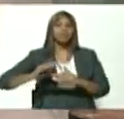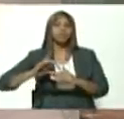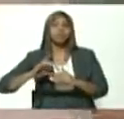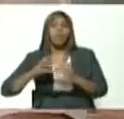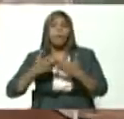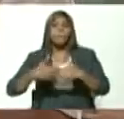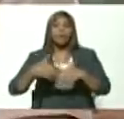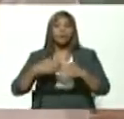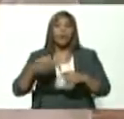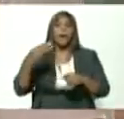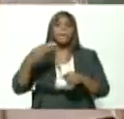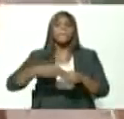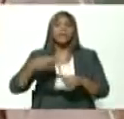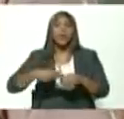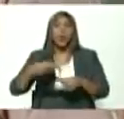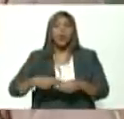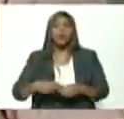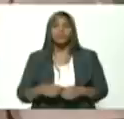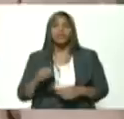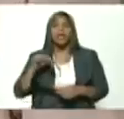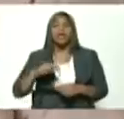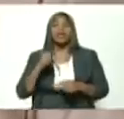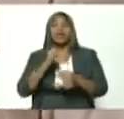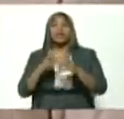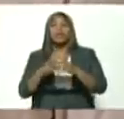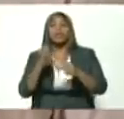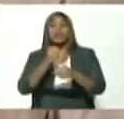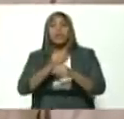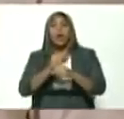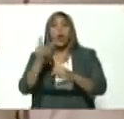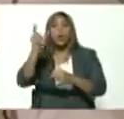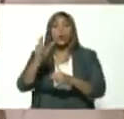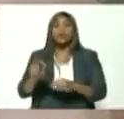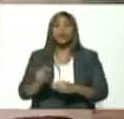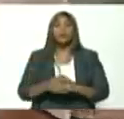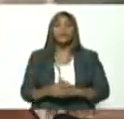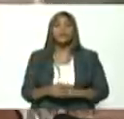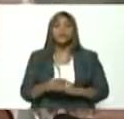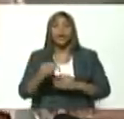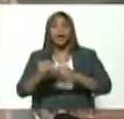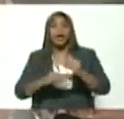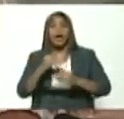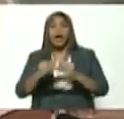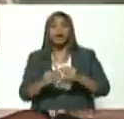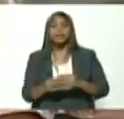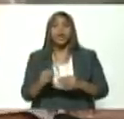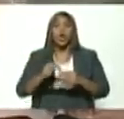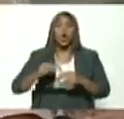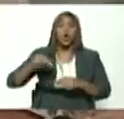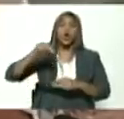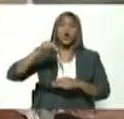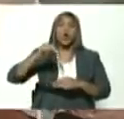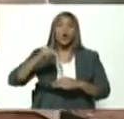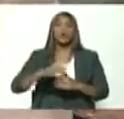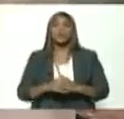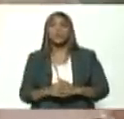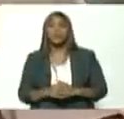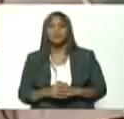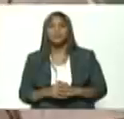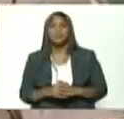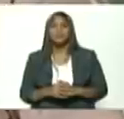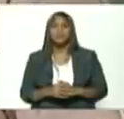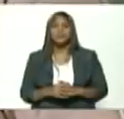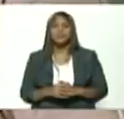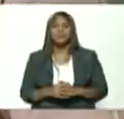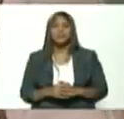la clase obrera de Guayana lo estamos haciendo en el norte de Monaga y en otras instalaciones hace más de un